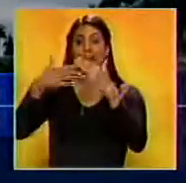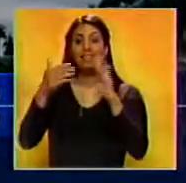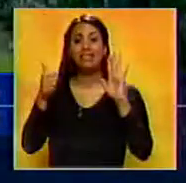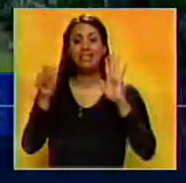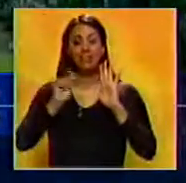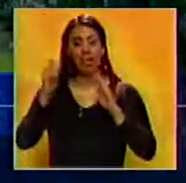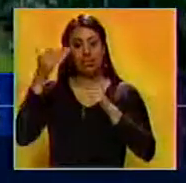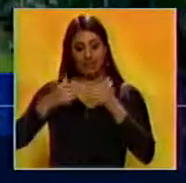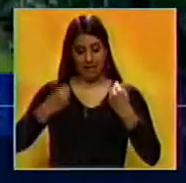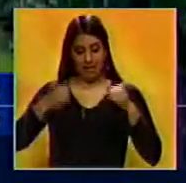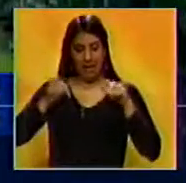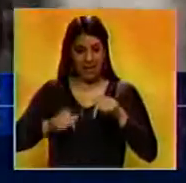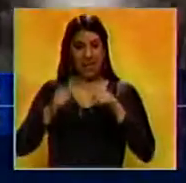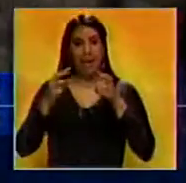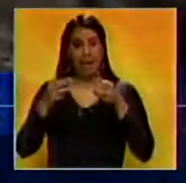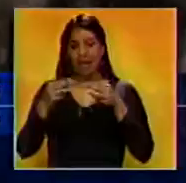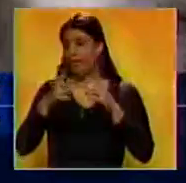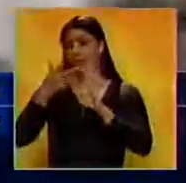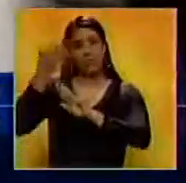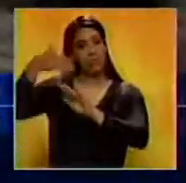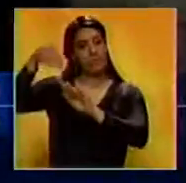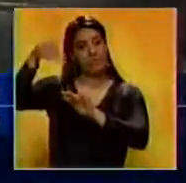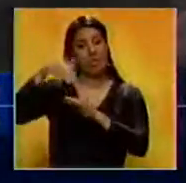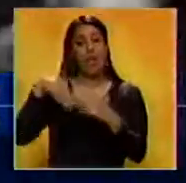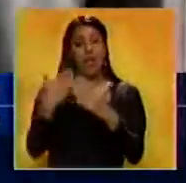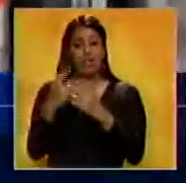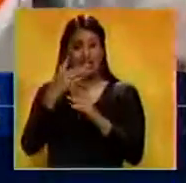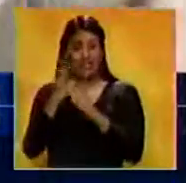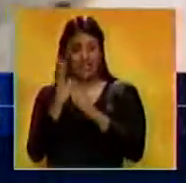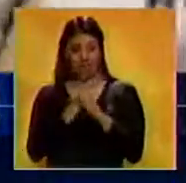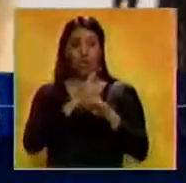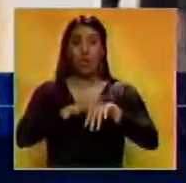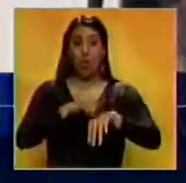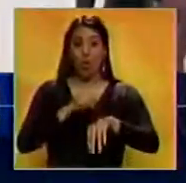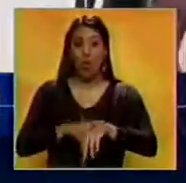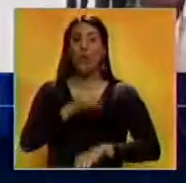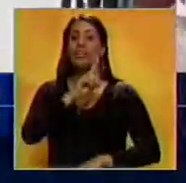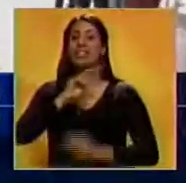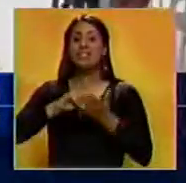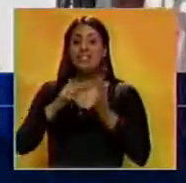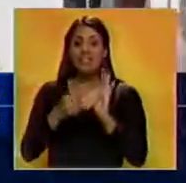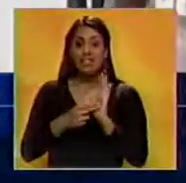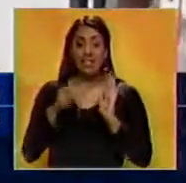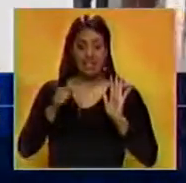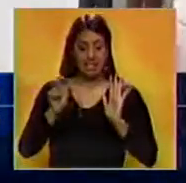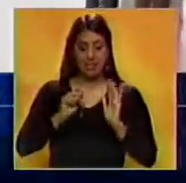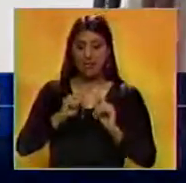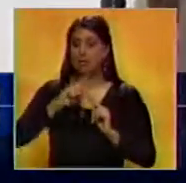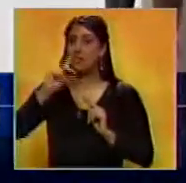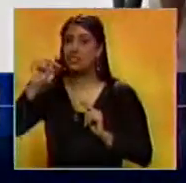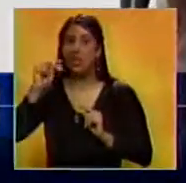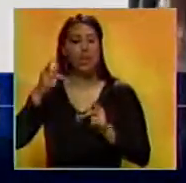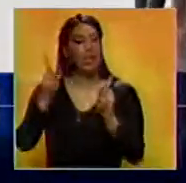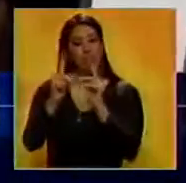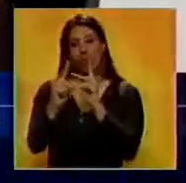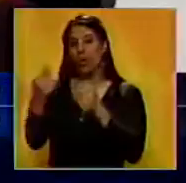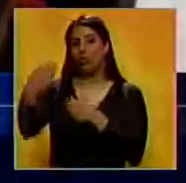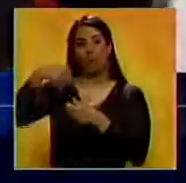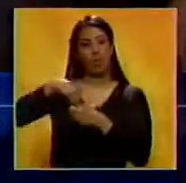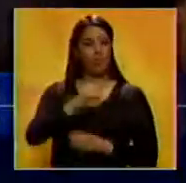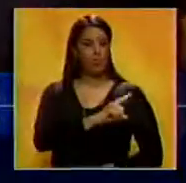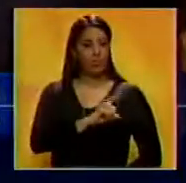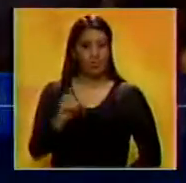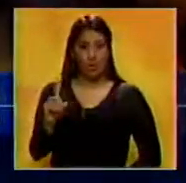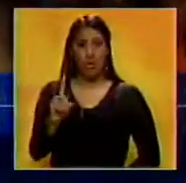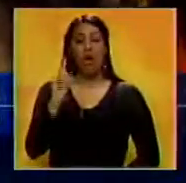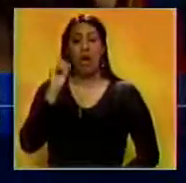seis meses de estadía continua. Carrillo afirmó que la diferencia ahora es que si salen con seis meses no se les va a permitir la entrada,